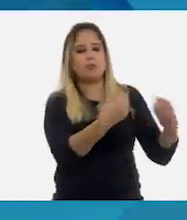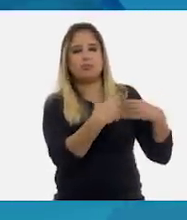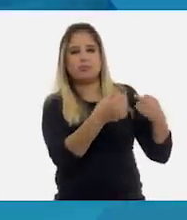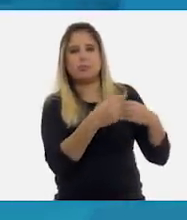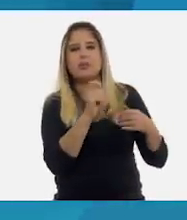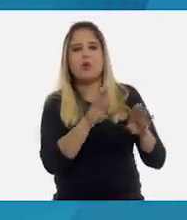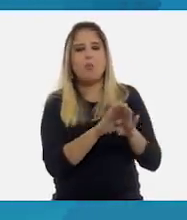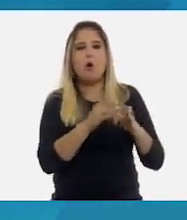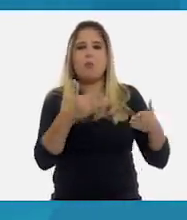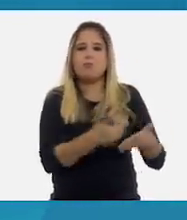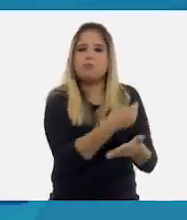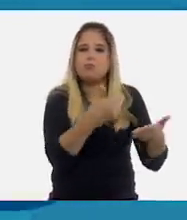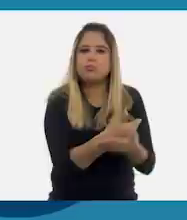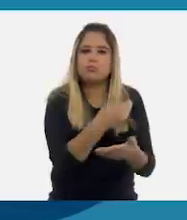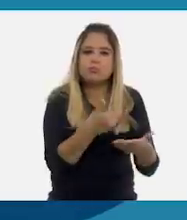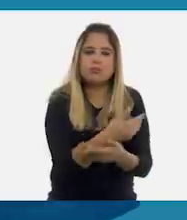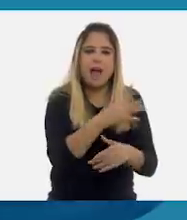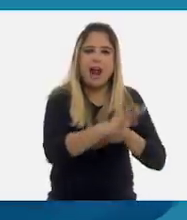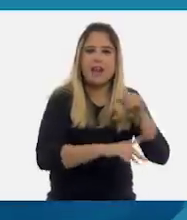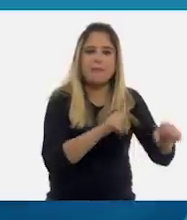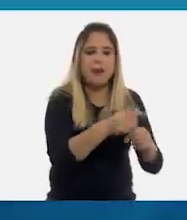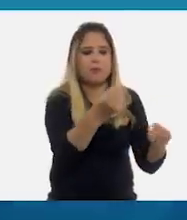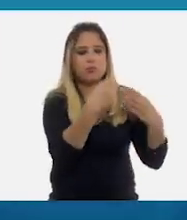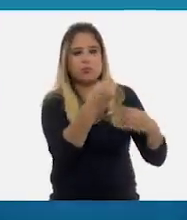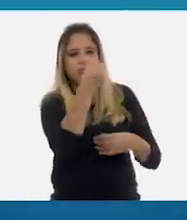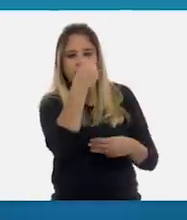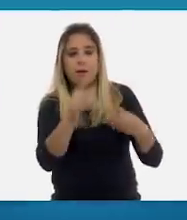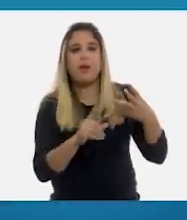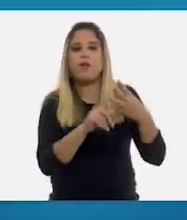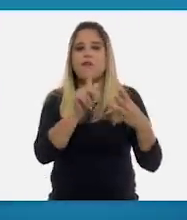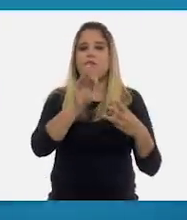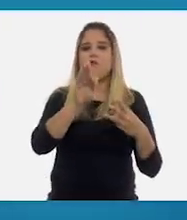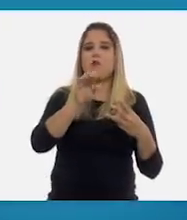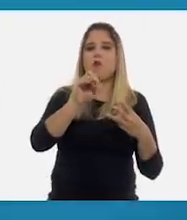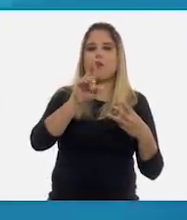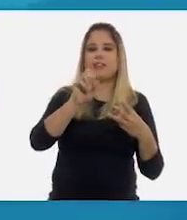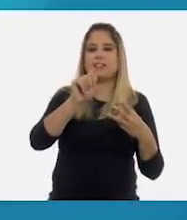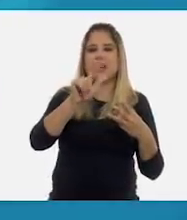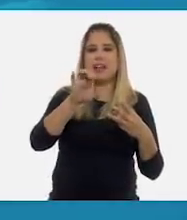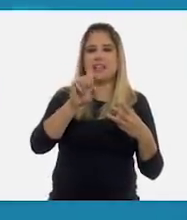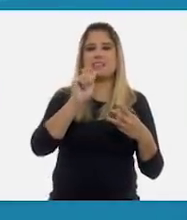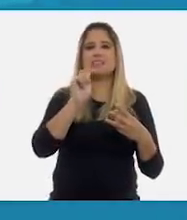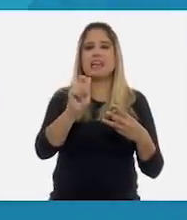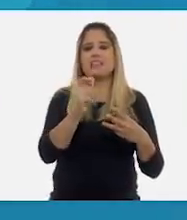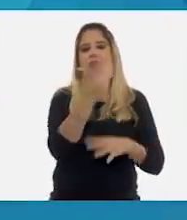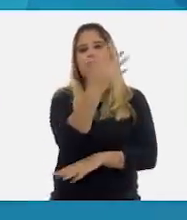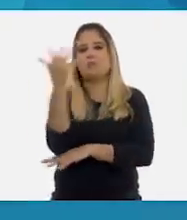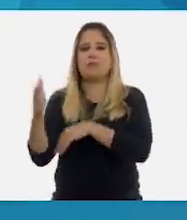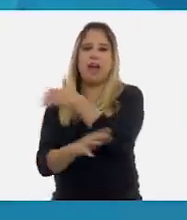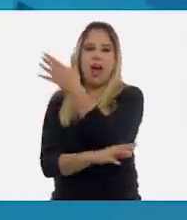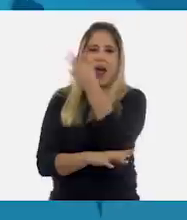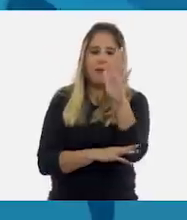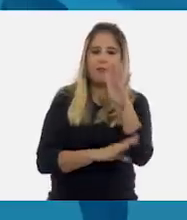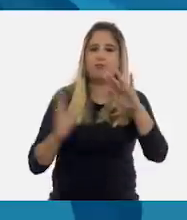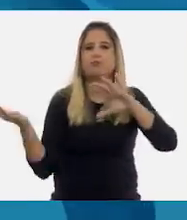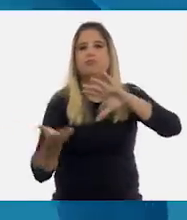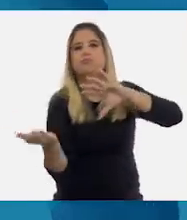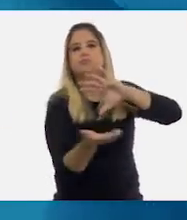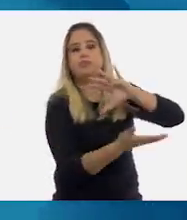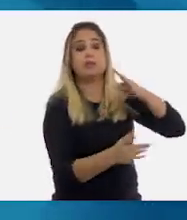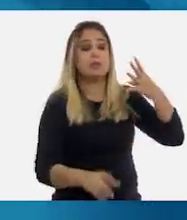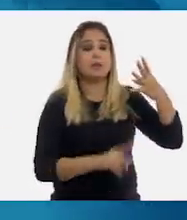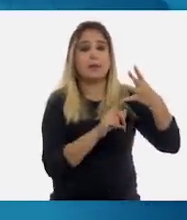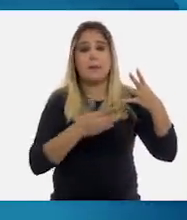a la crianza de animales, forestales son aquellas dedicadas al aprovechamiento de los bosques y las pesqueras, que son